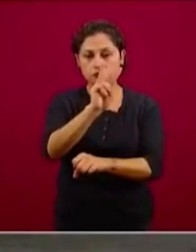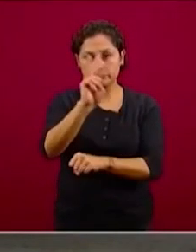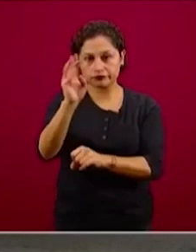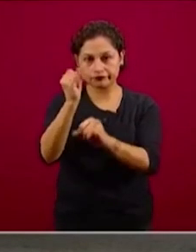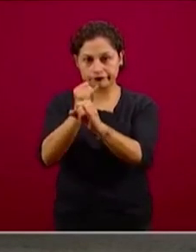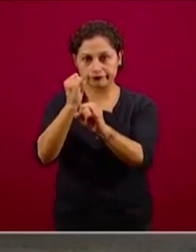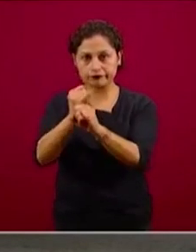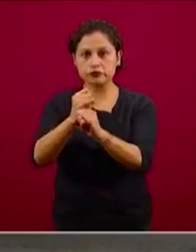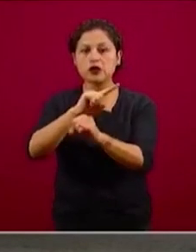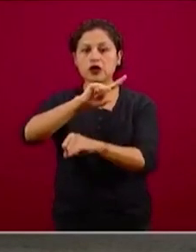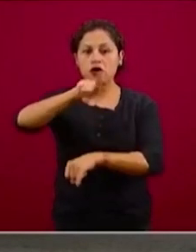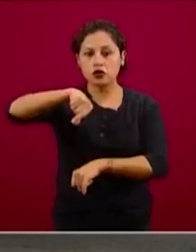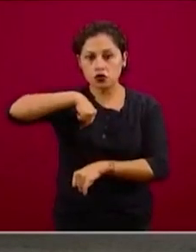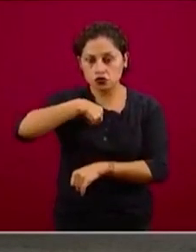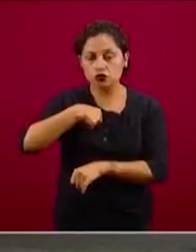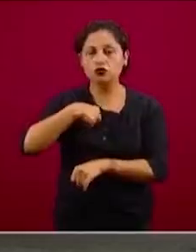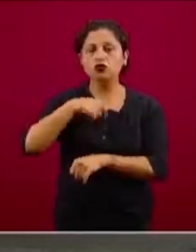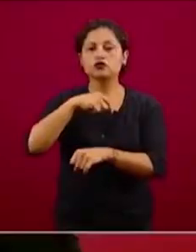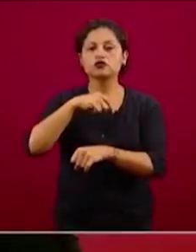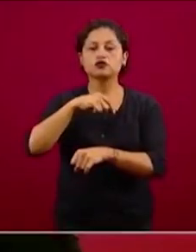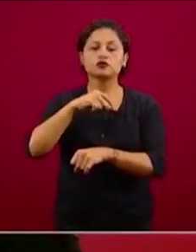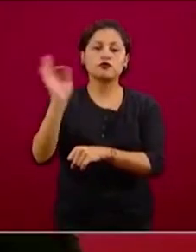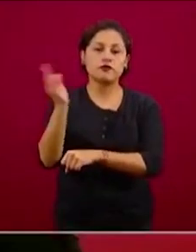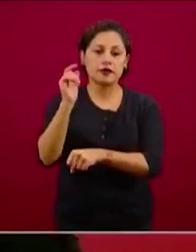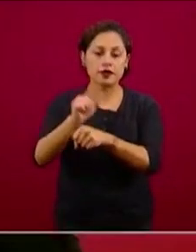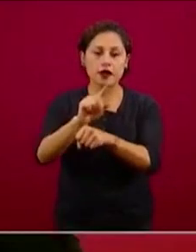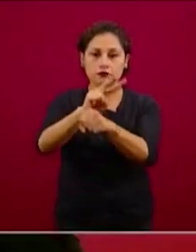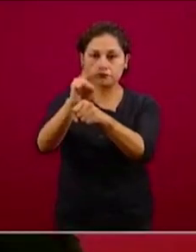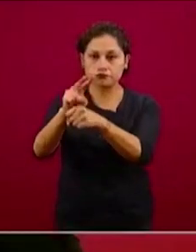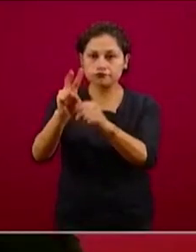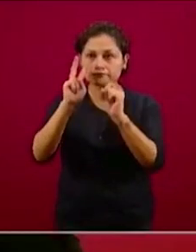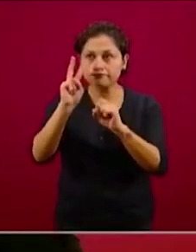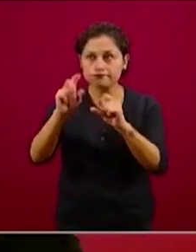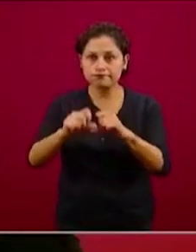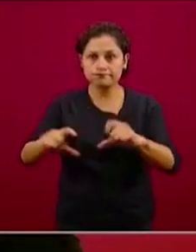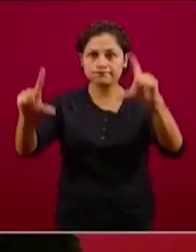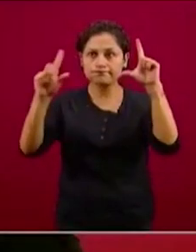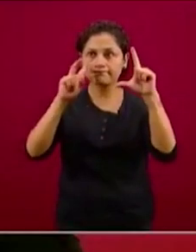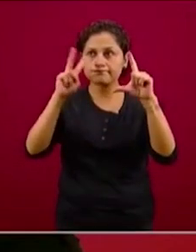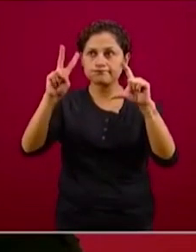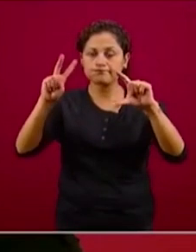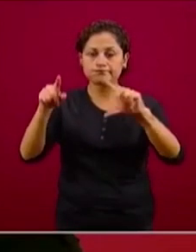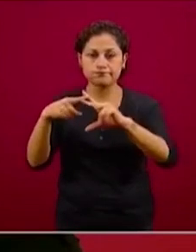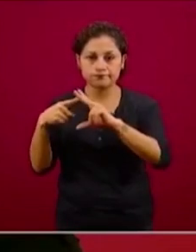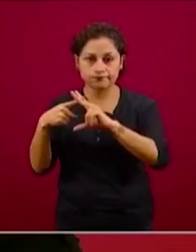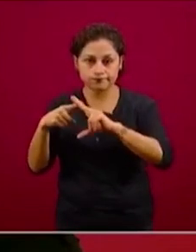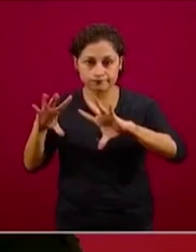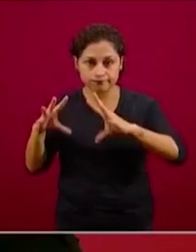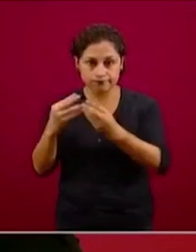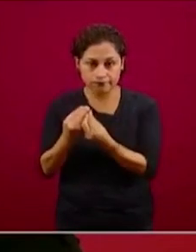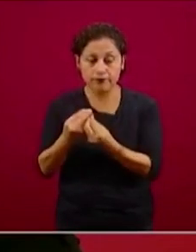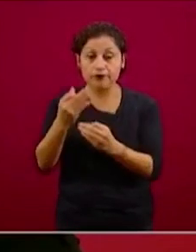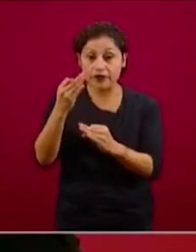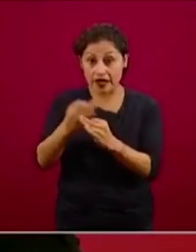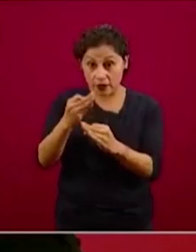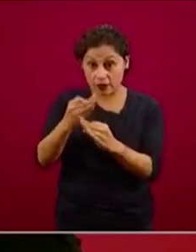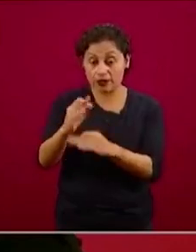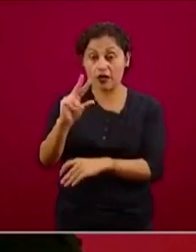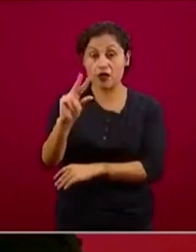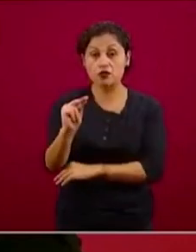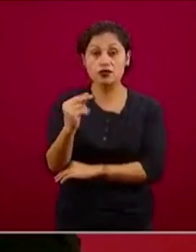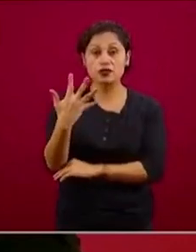nacionales, el IMSS, el Issste, las que he mencionado. Hasta el momento tenemos 85 por ciento, que son